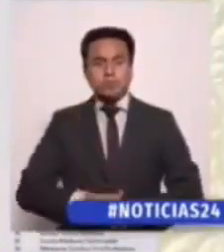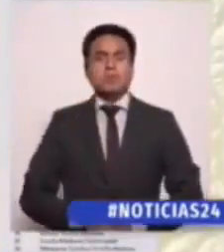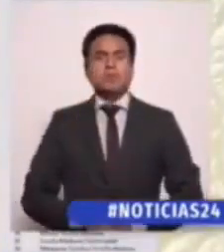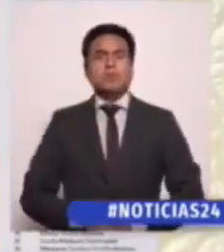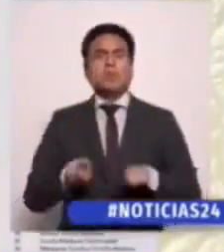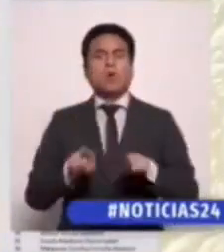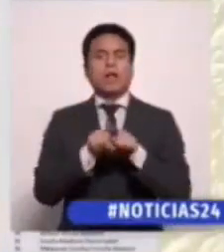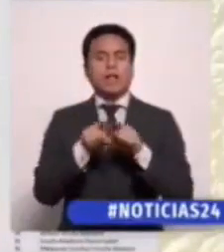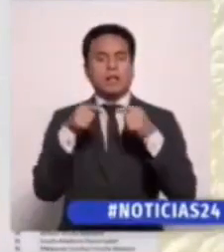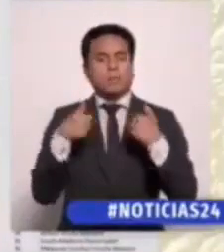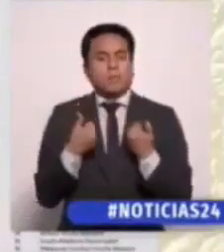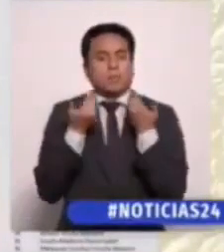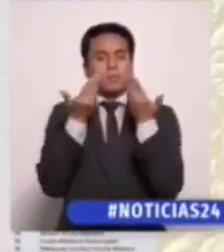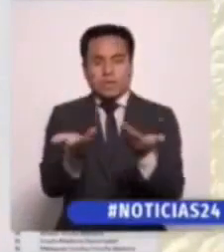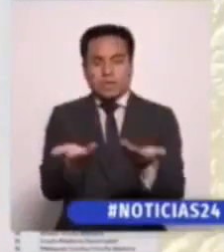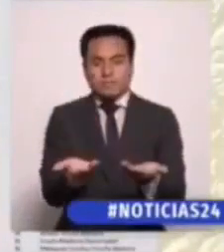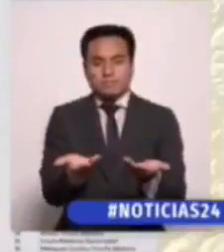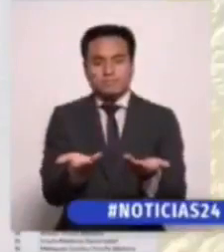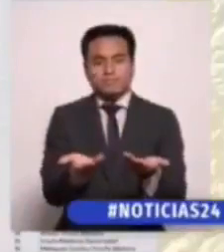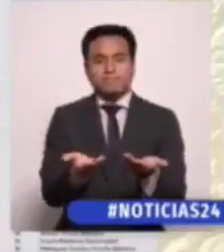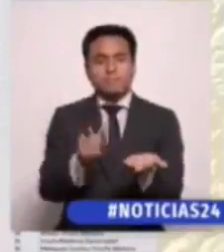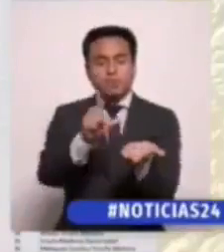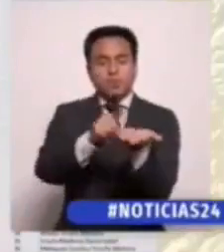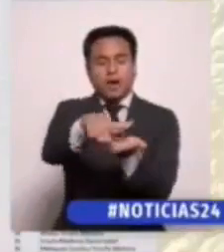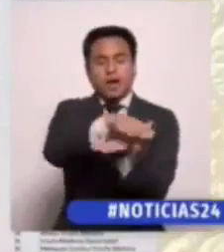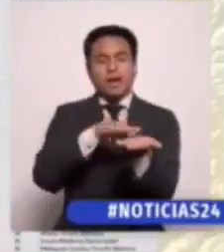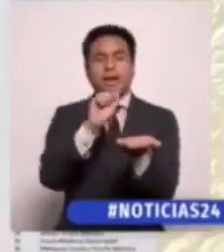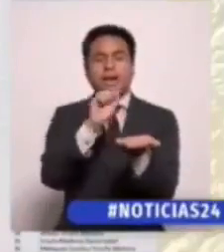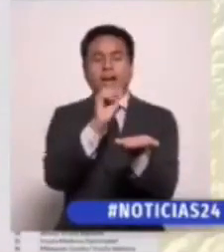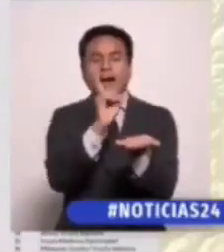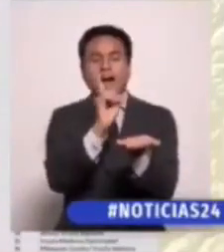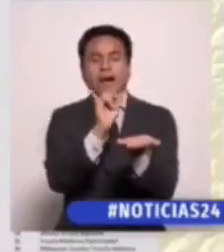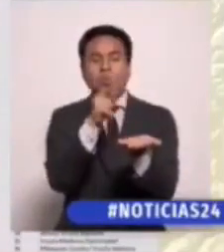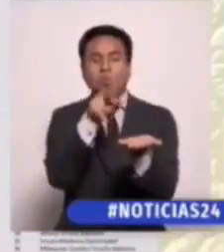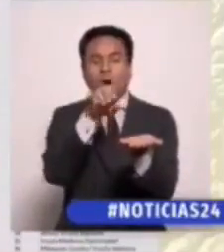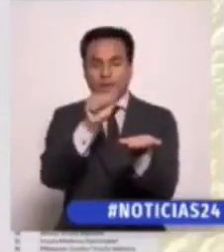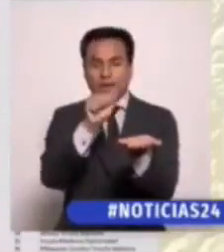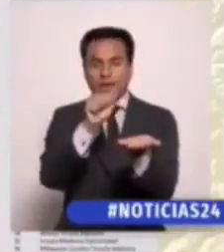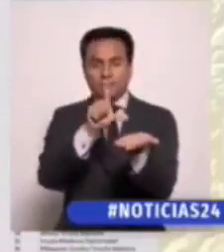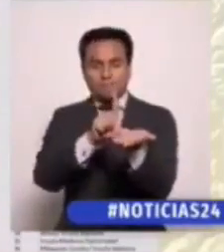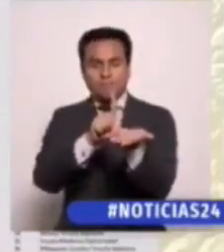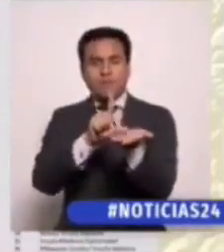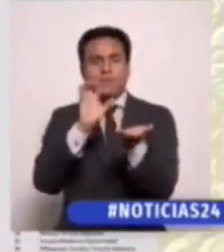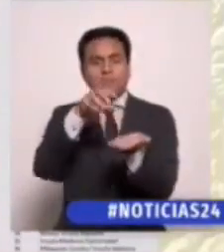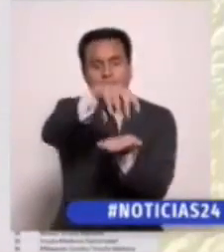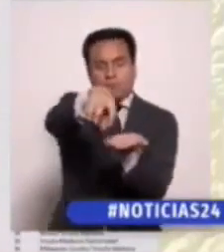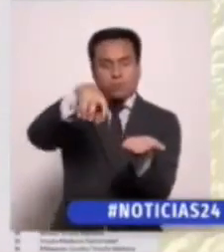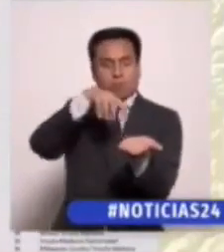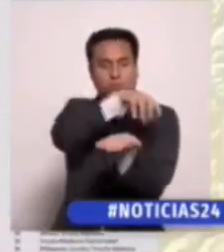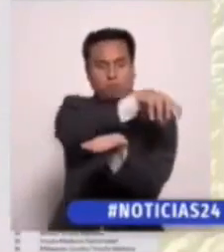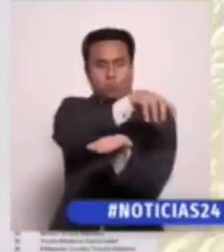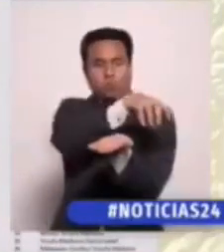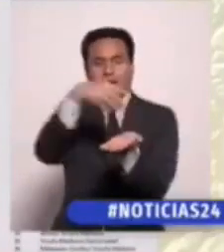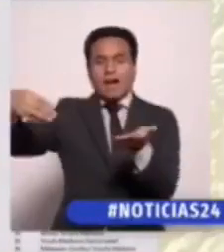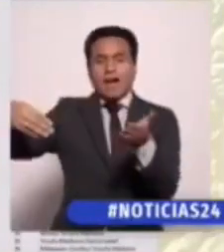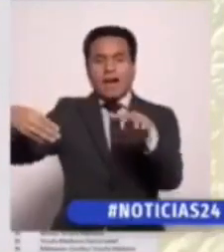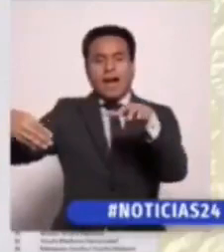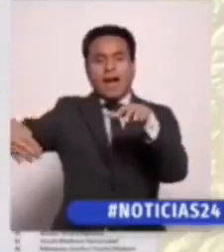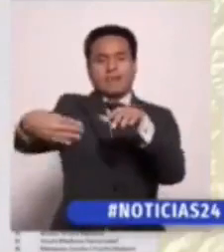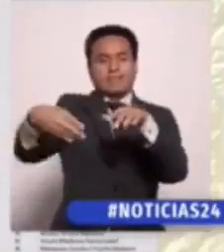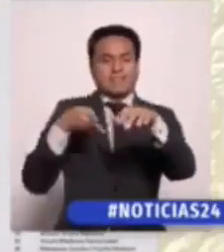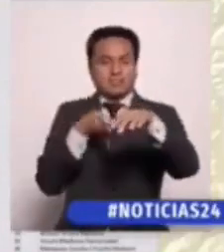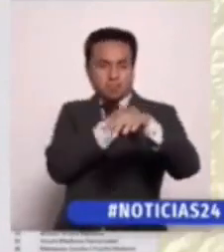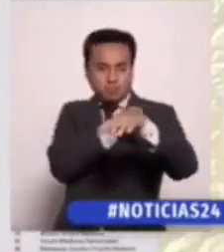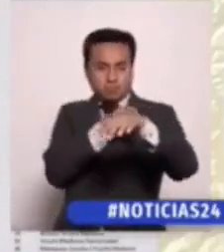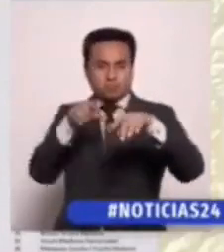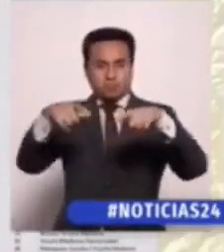poner, disponer una aduana sanitaria en los principales puntos de acceso y